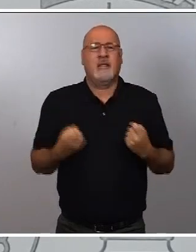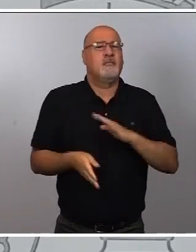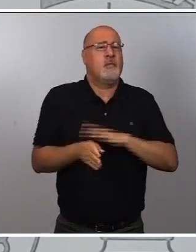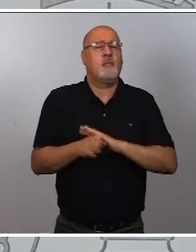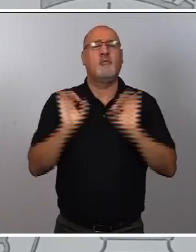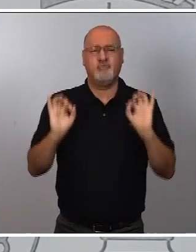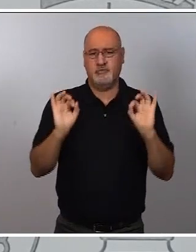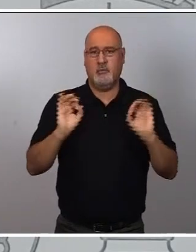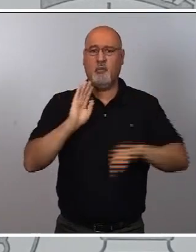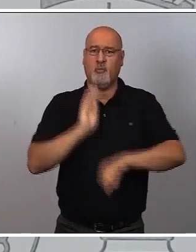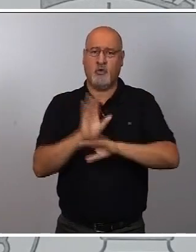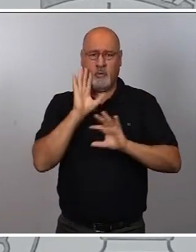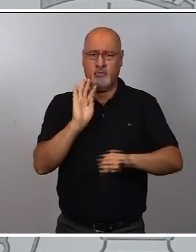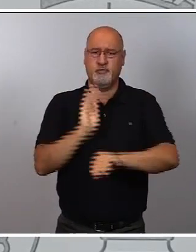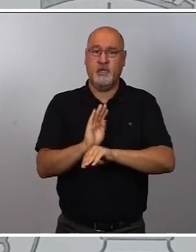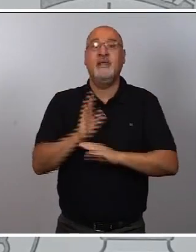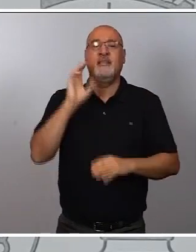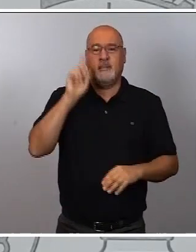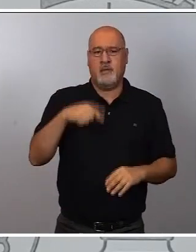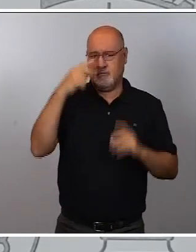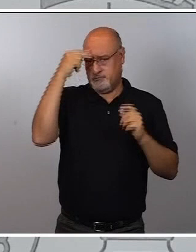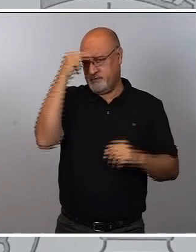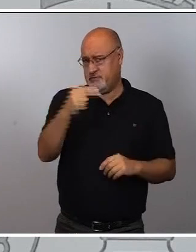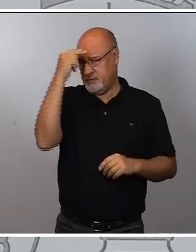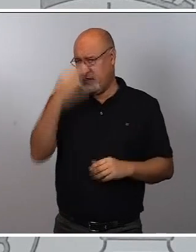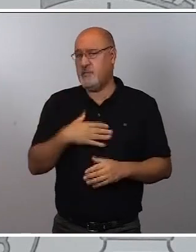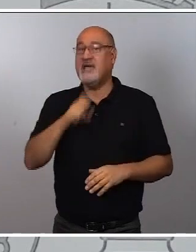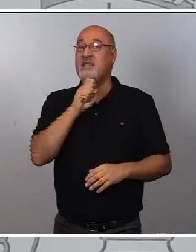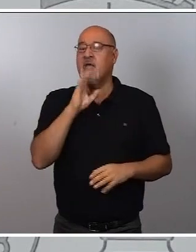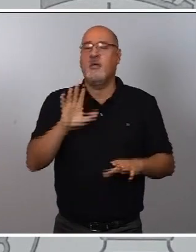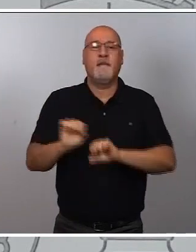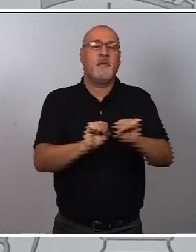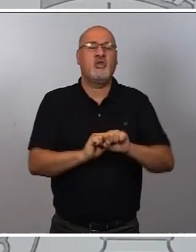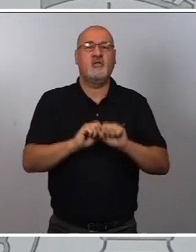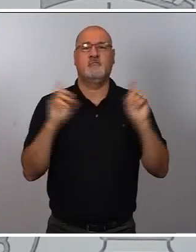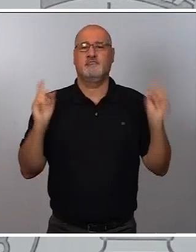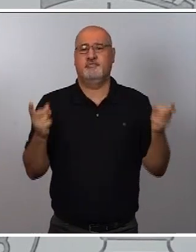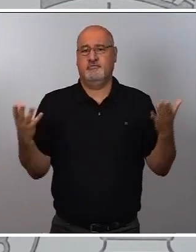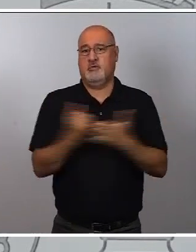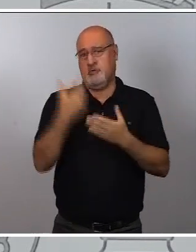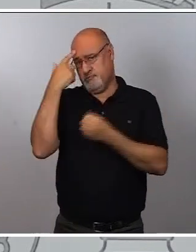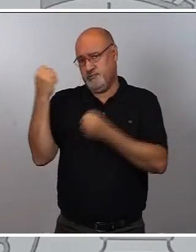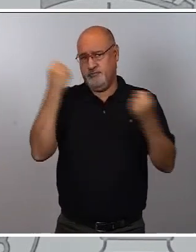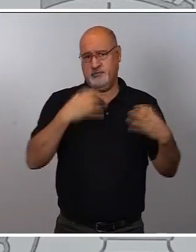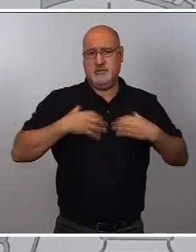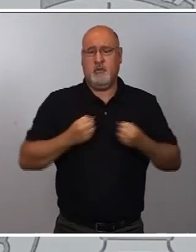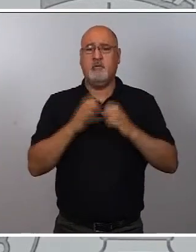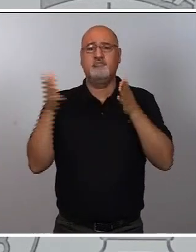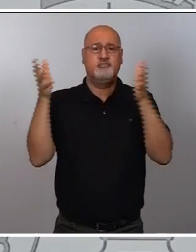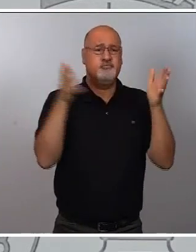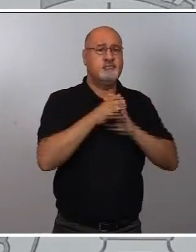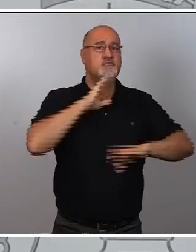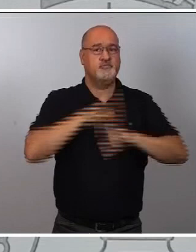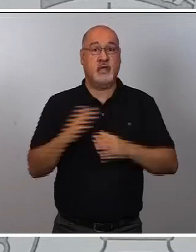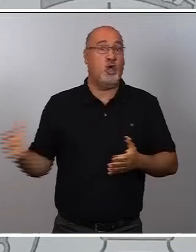prudencia y respetar cada una de las indicaciones de protección recomendadas por las autoridades sanitarias. Con el esfuerzo de